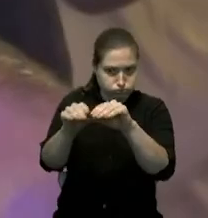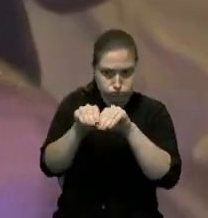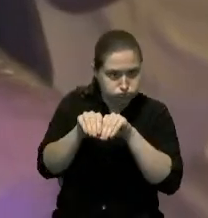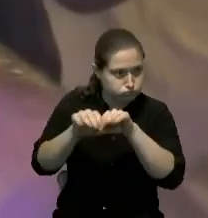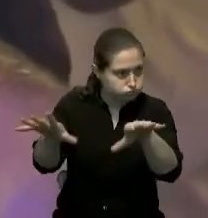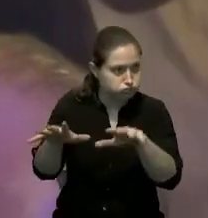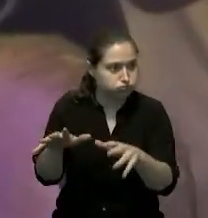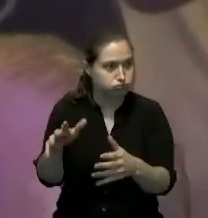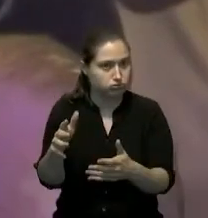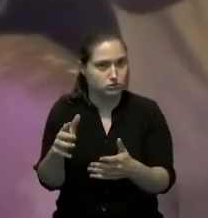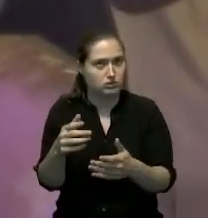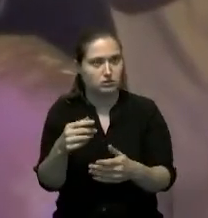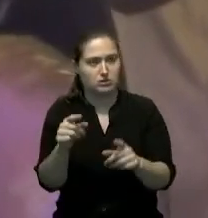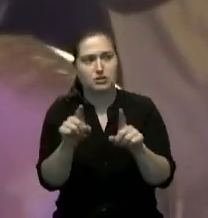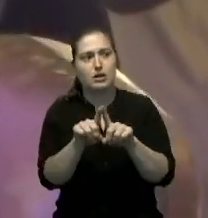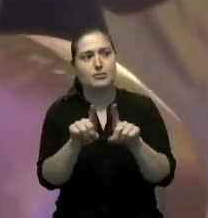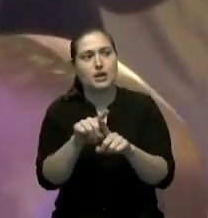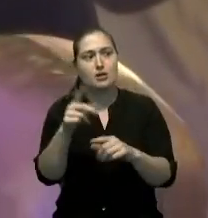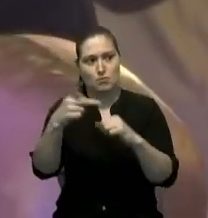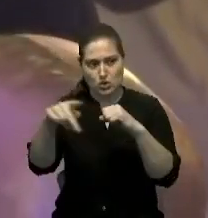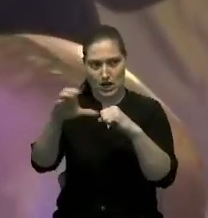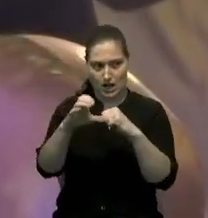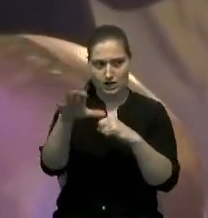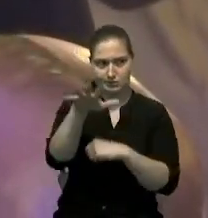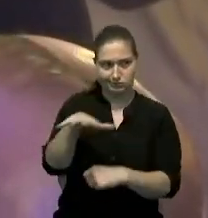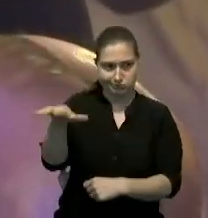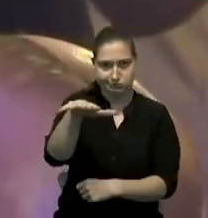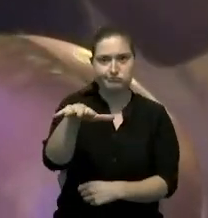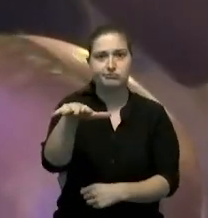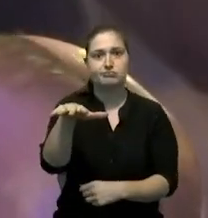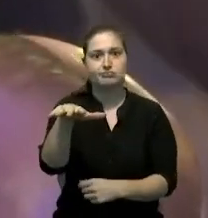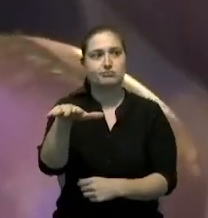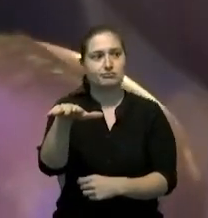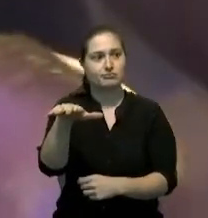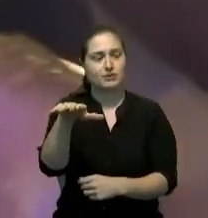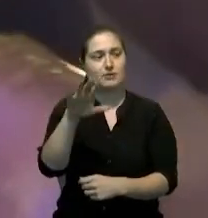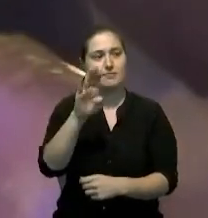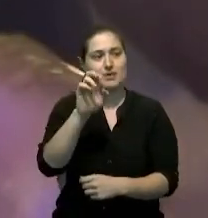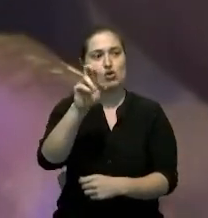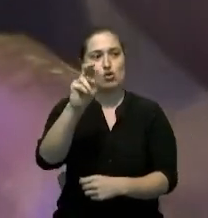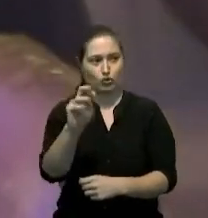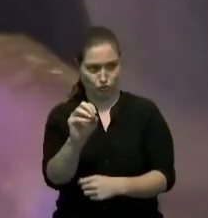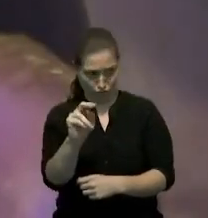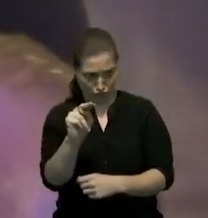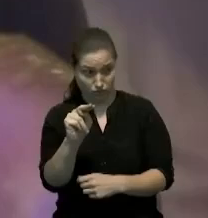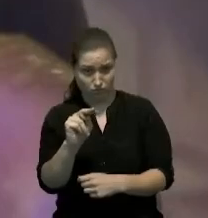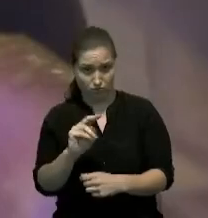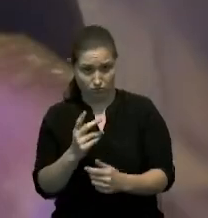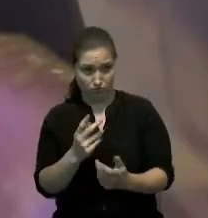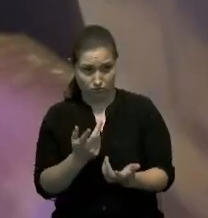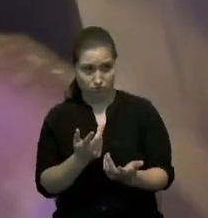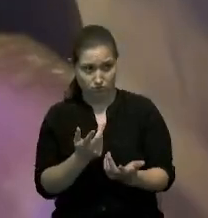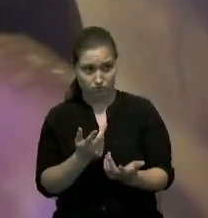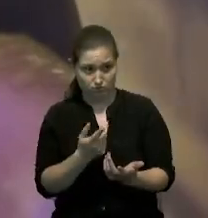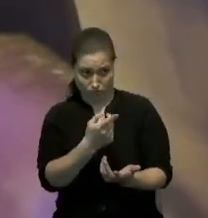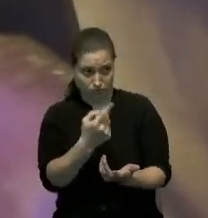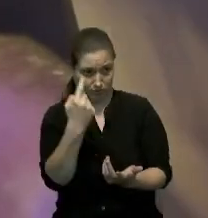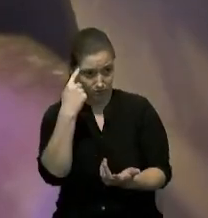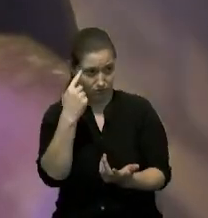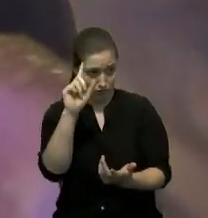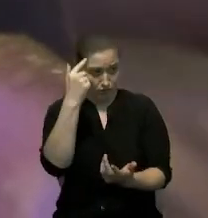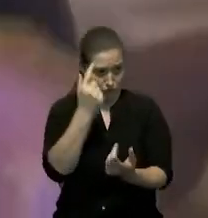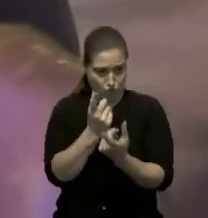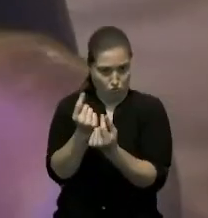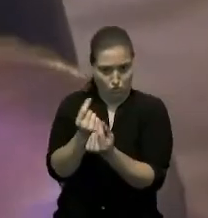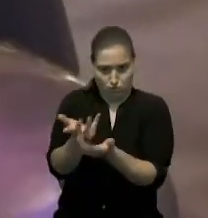en Punta Cana en la parte de Verón de ser cierto que que piensa hacer el Estado